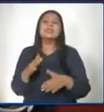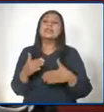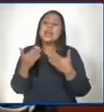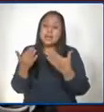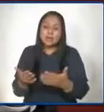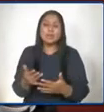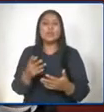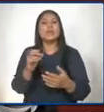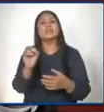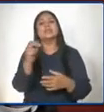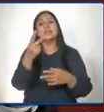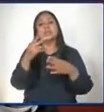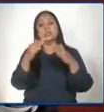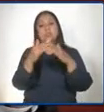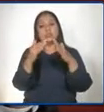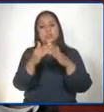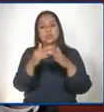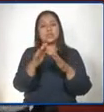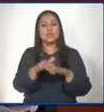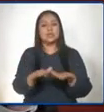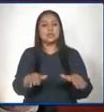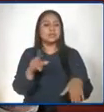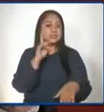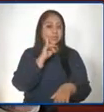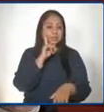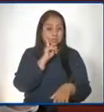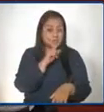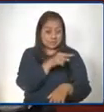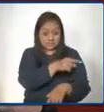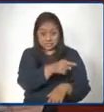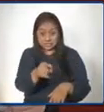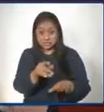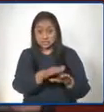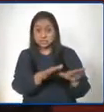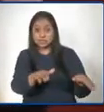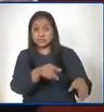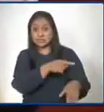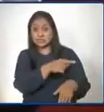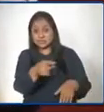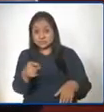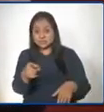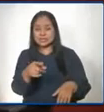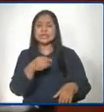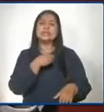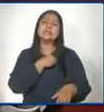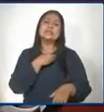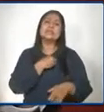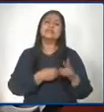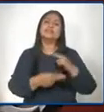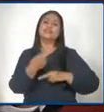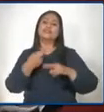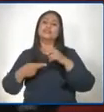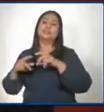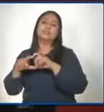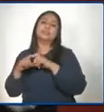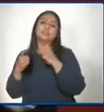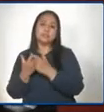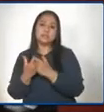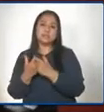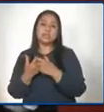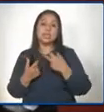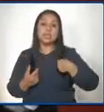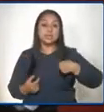a los niños y a los adolescentes. Ellos están añorando volver. Y